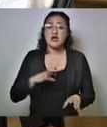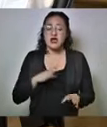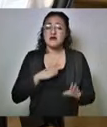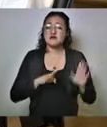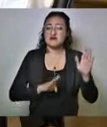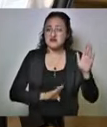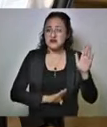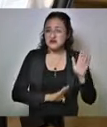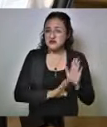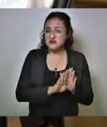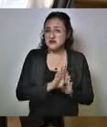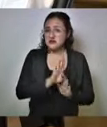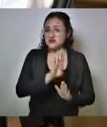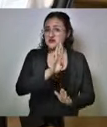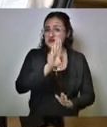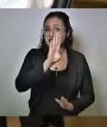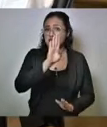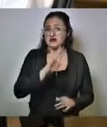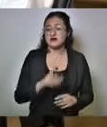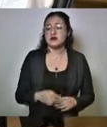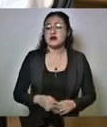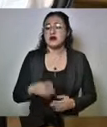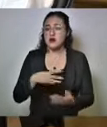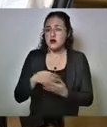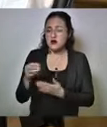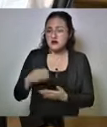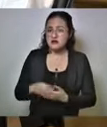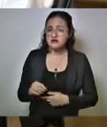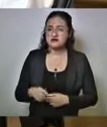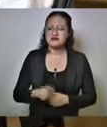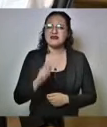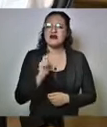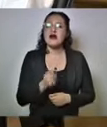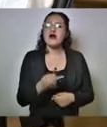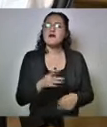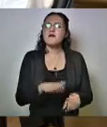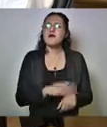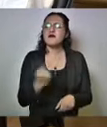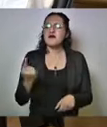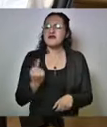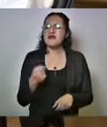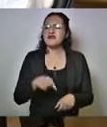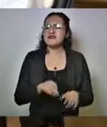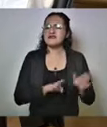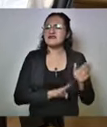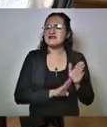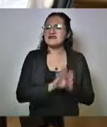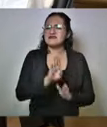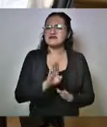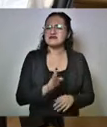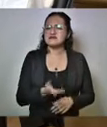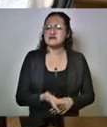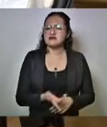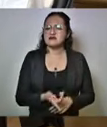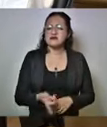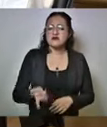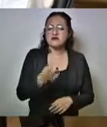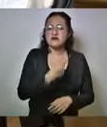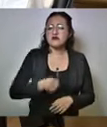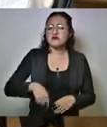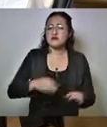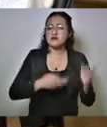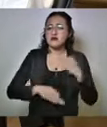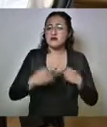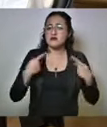subiendo y que esto tiene que ver con un comportamiento social